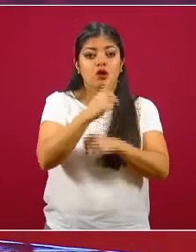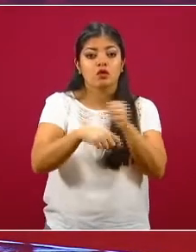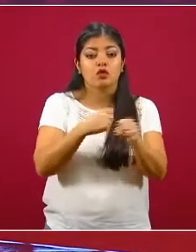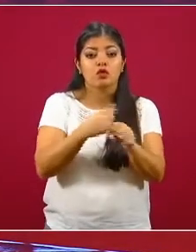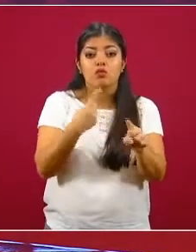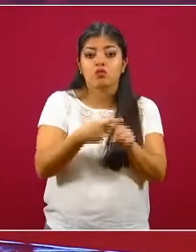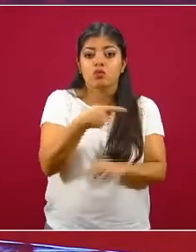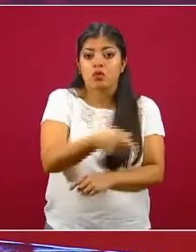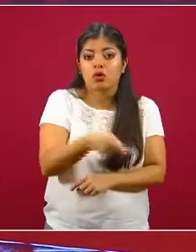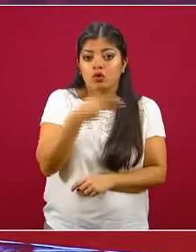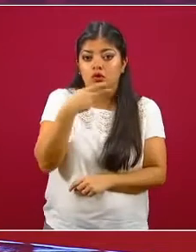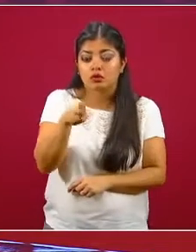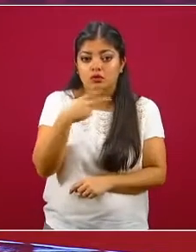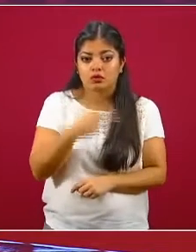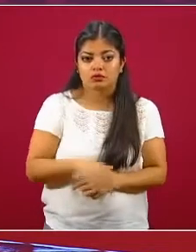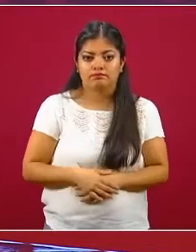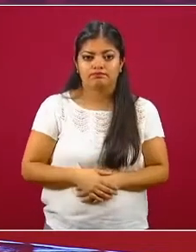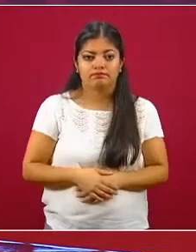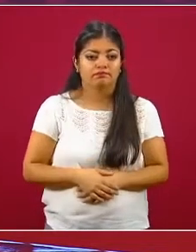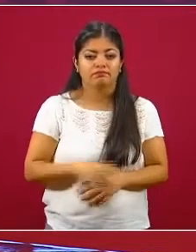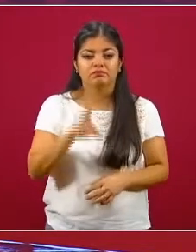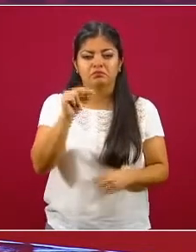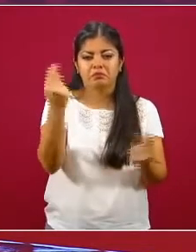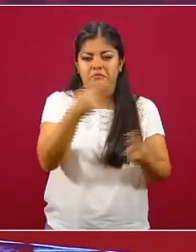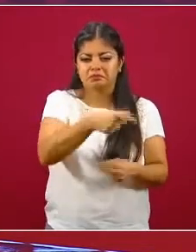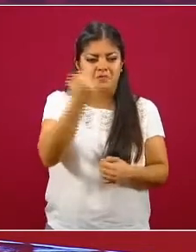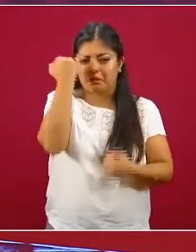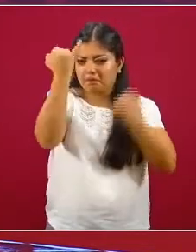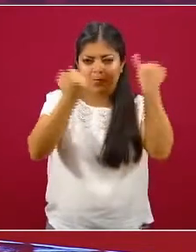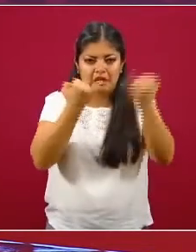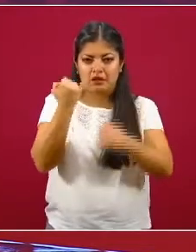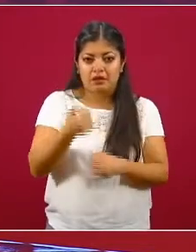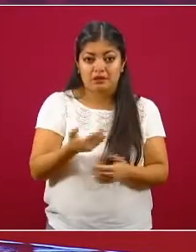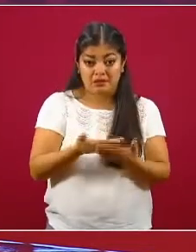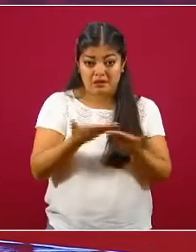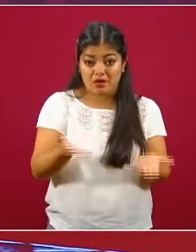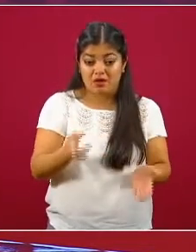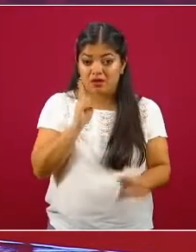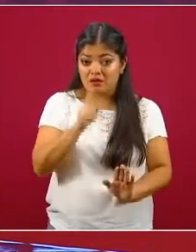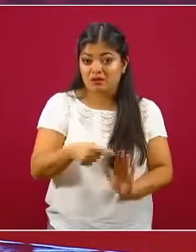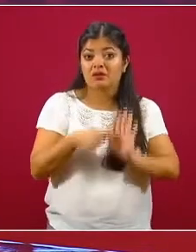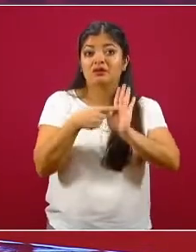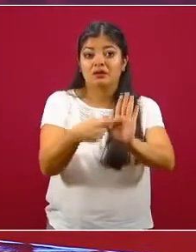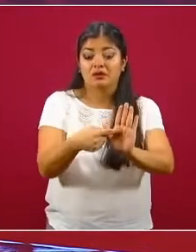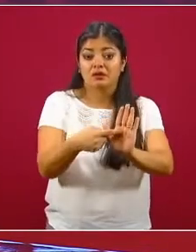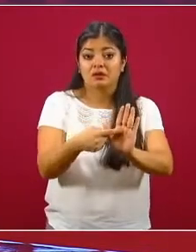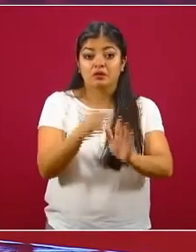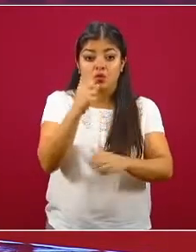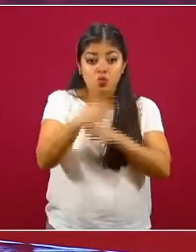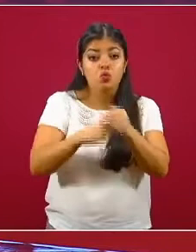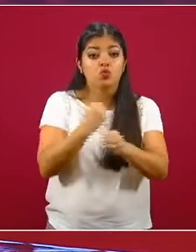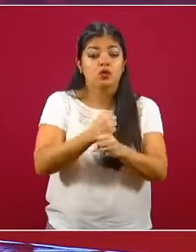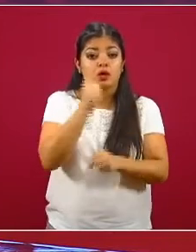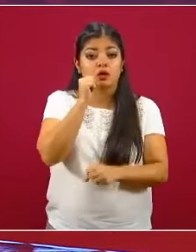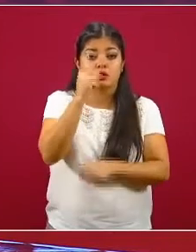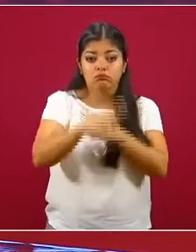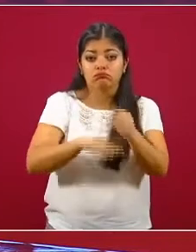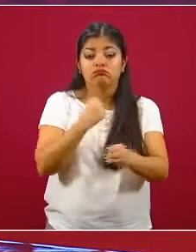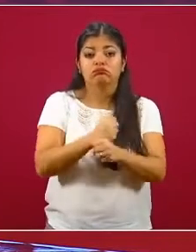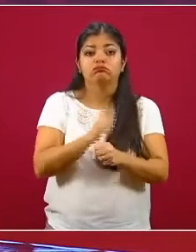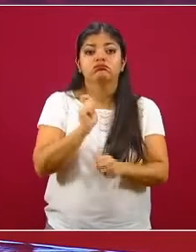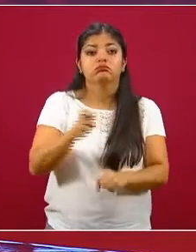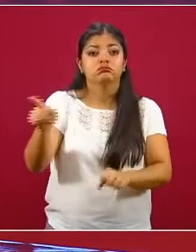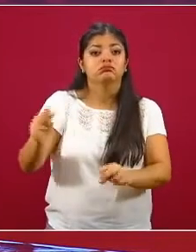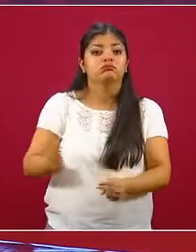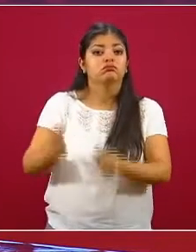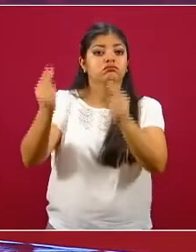consumo. No es necesario imaginarnos nada. Este es el resultado al que nos lleva año tras año una industria